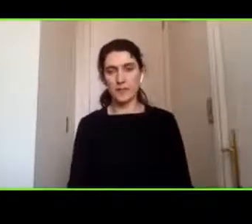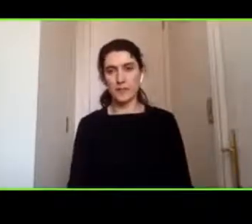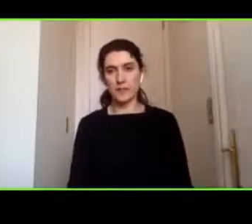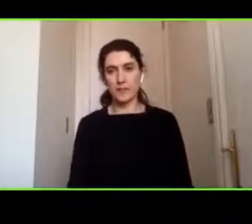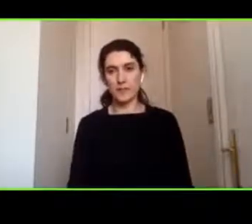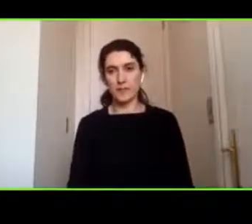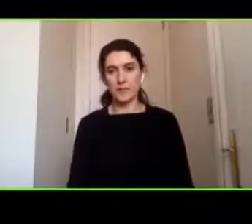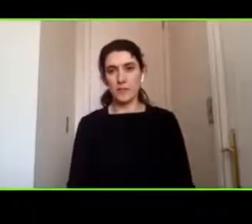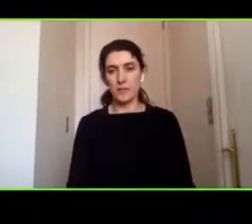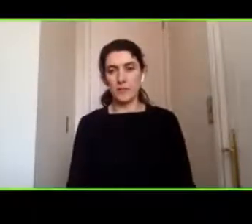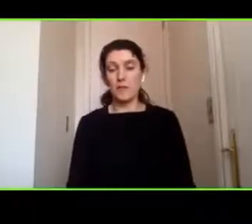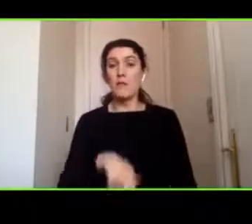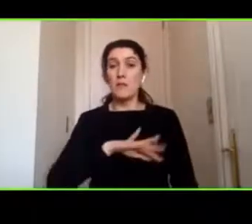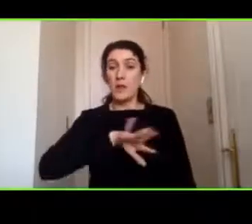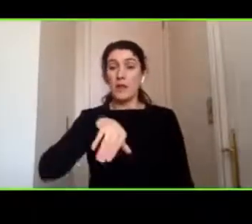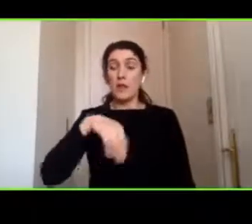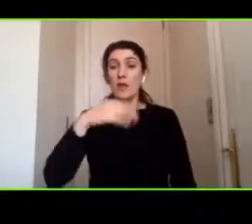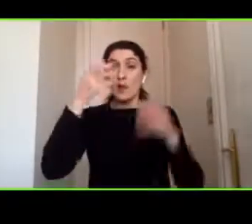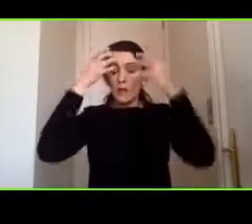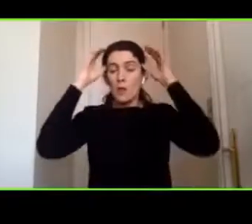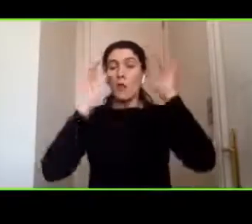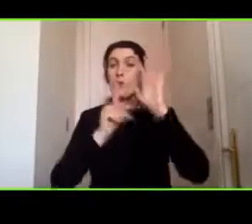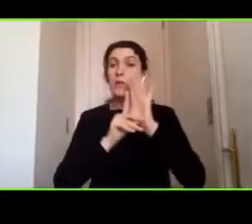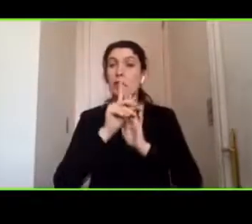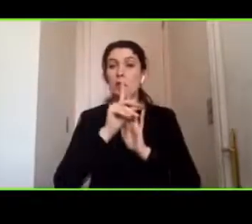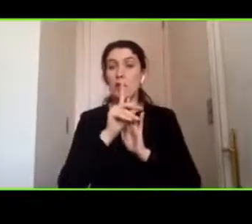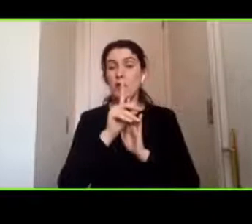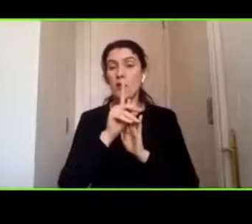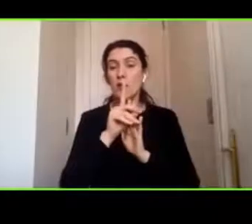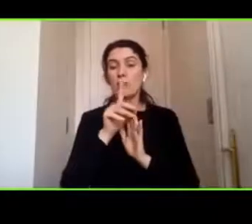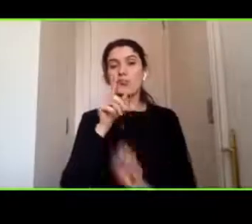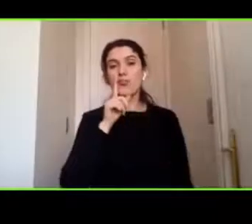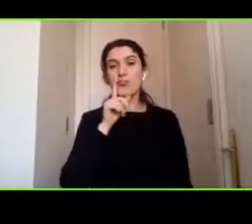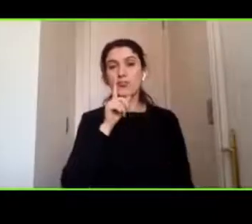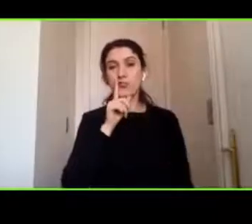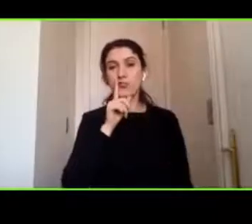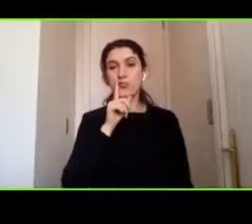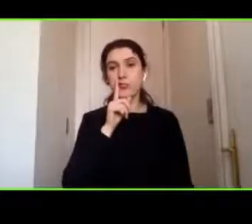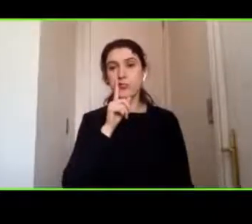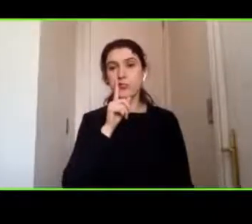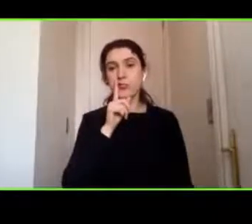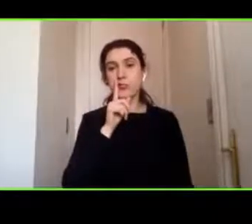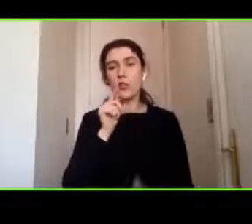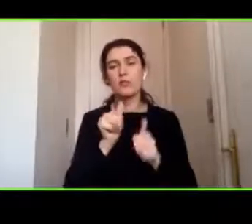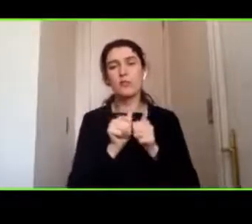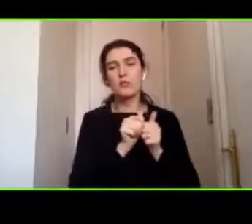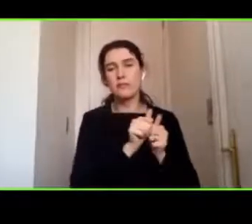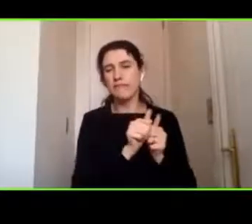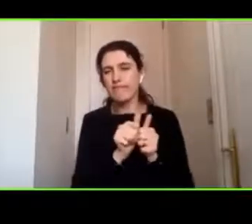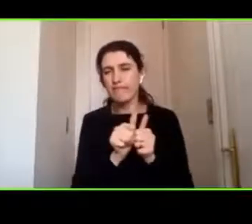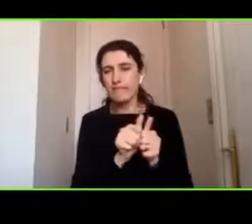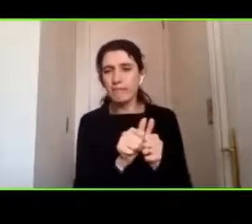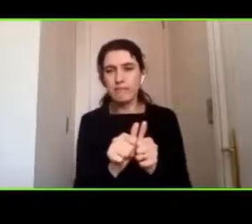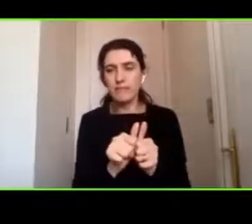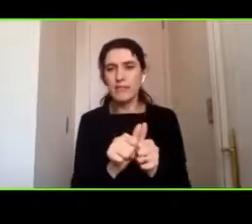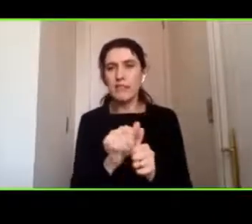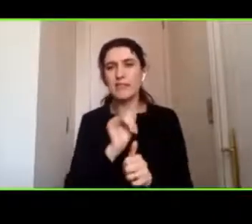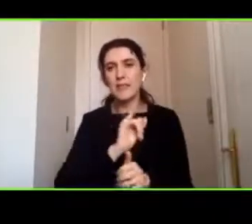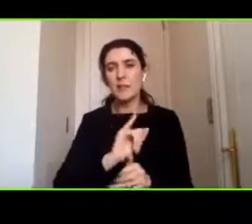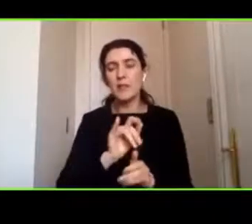en el neurodesarrollo seguimiento constante del desarrollo